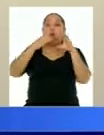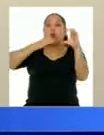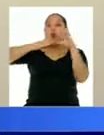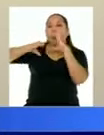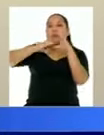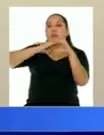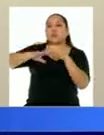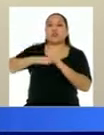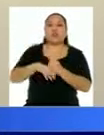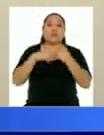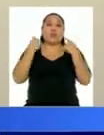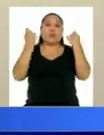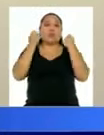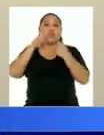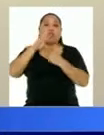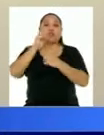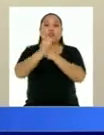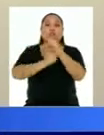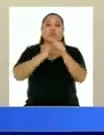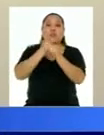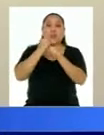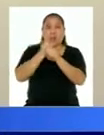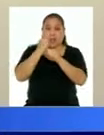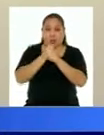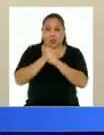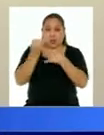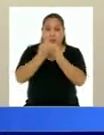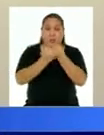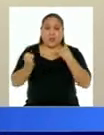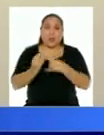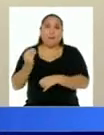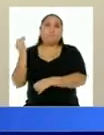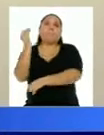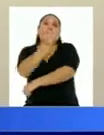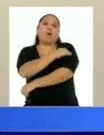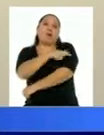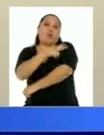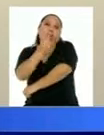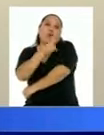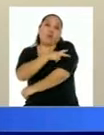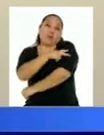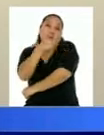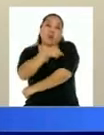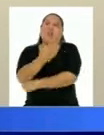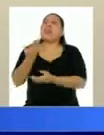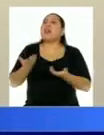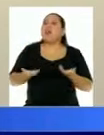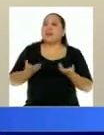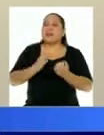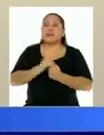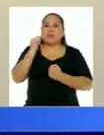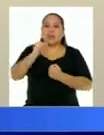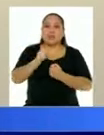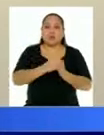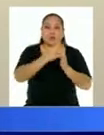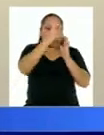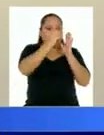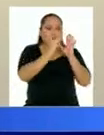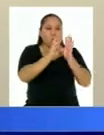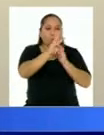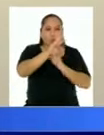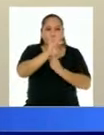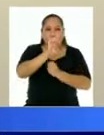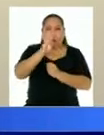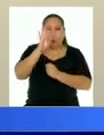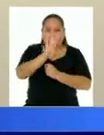Bicentenario Pongo el Hombro, que se constituye en una plataforma para la reflexión de lo que ha